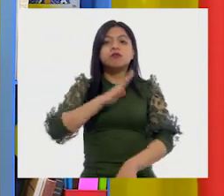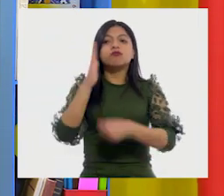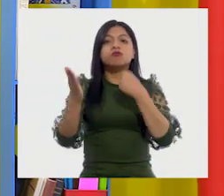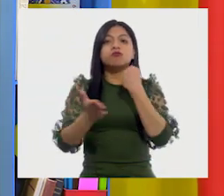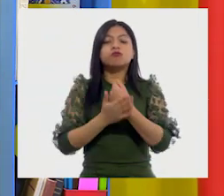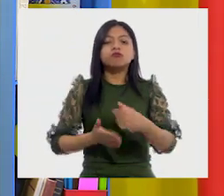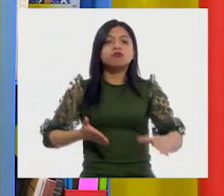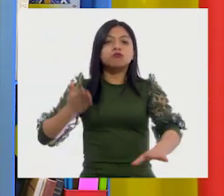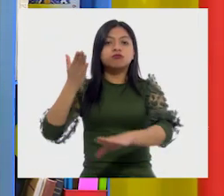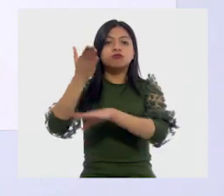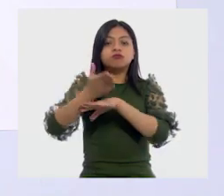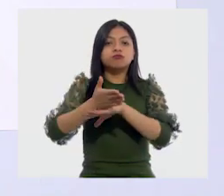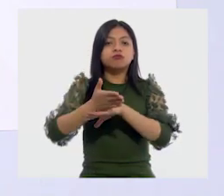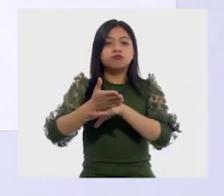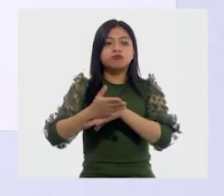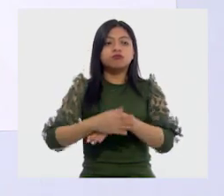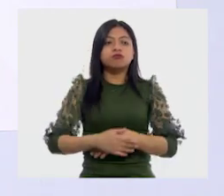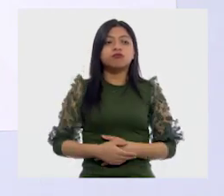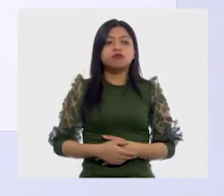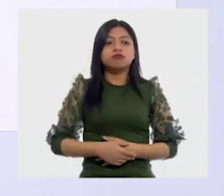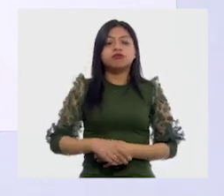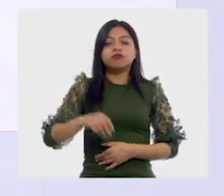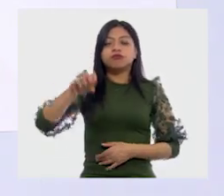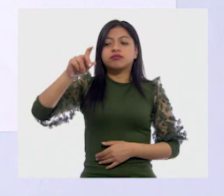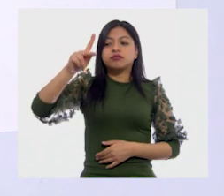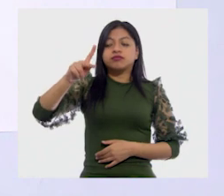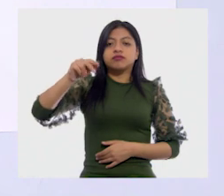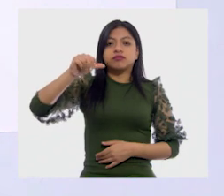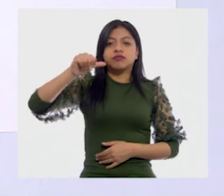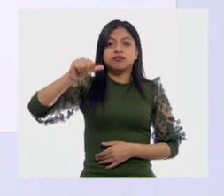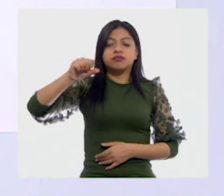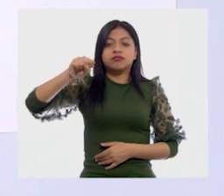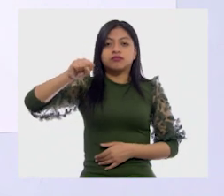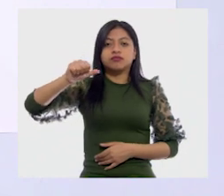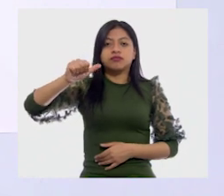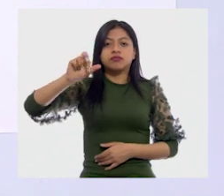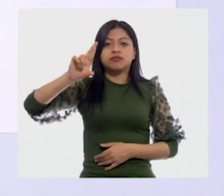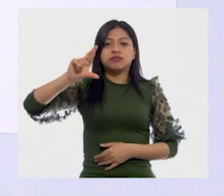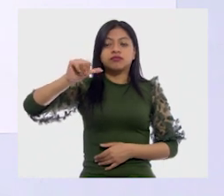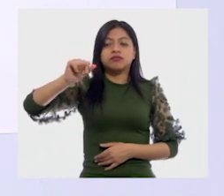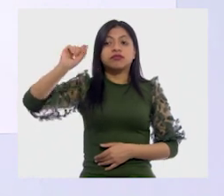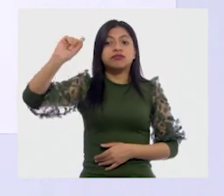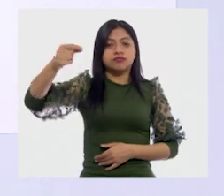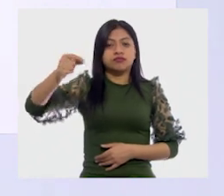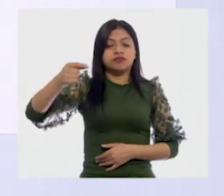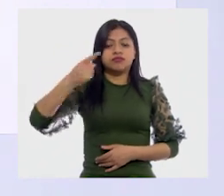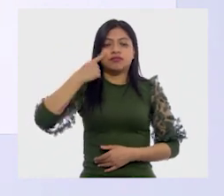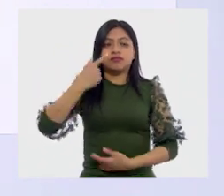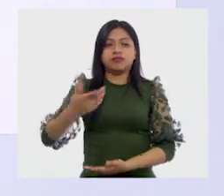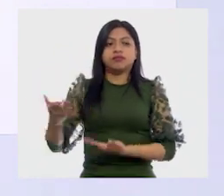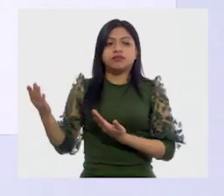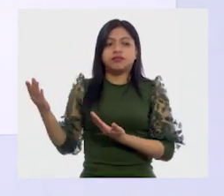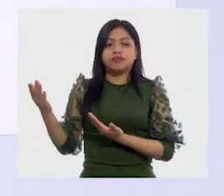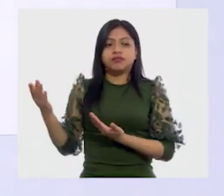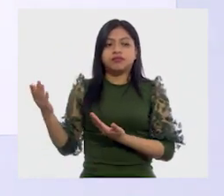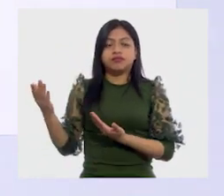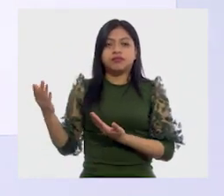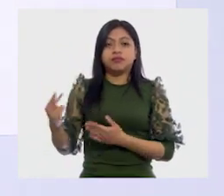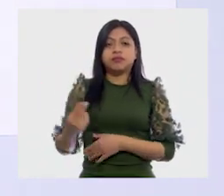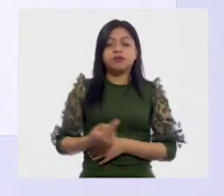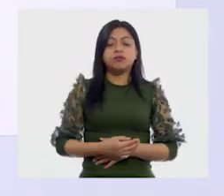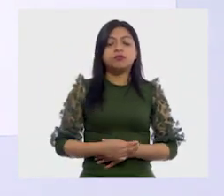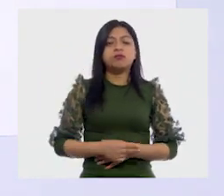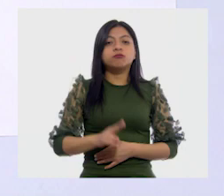Pasará... Y una tilde al final. Exactamente. Una... Una. Me falta la A porque es una. Pasará una